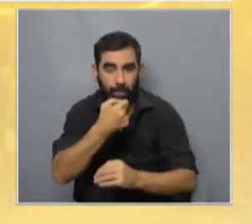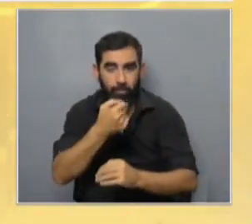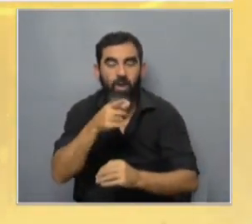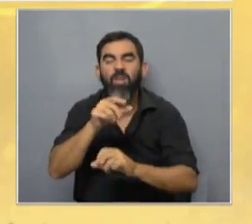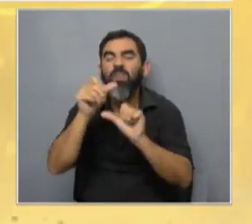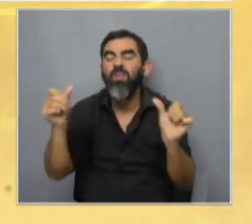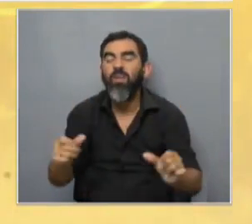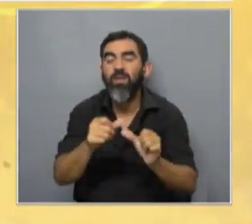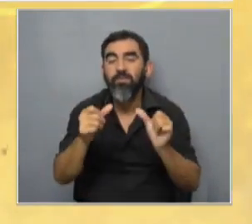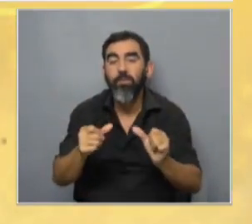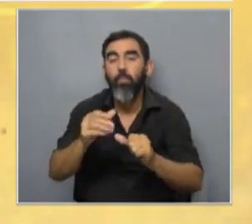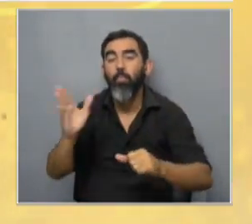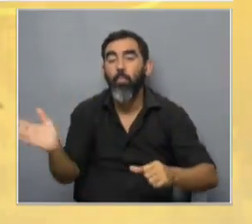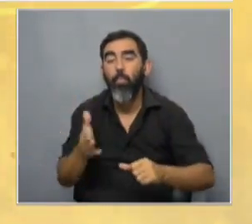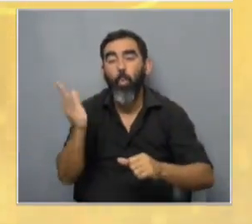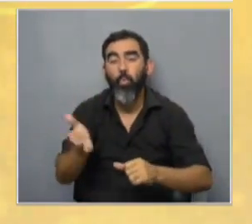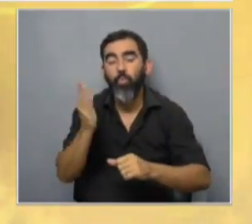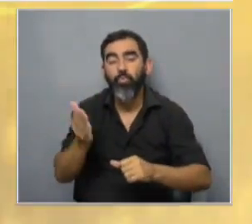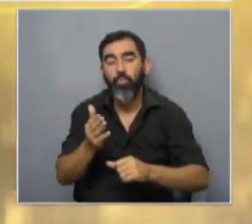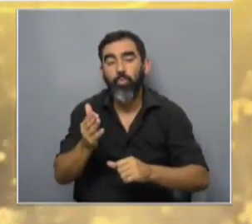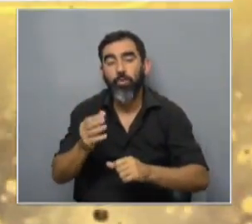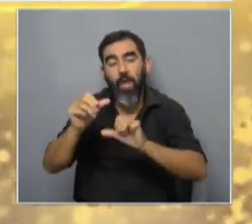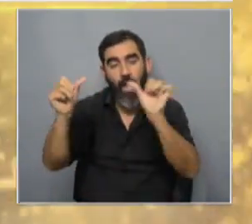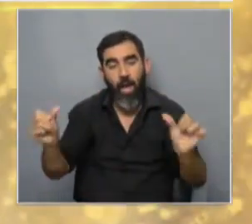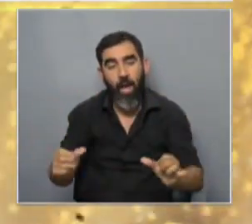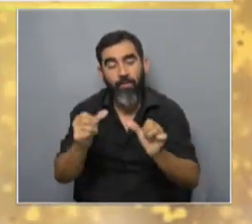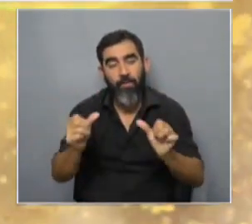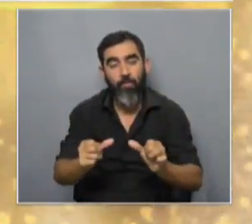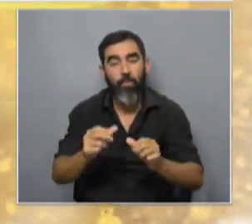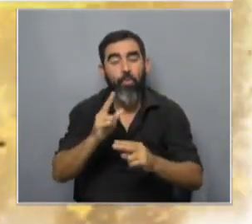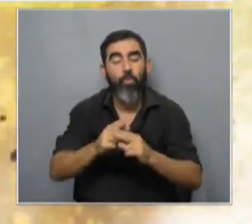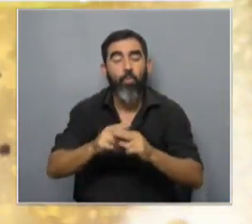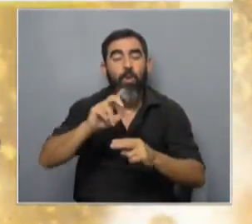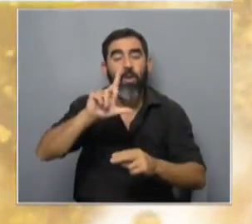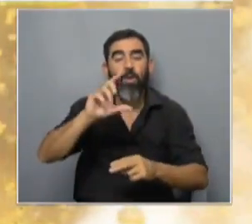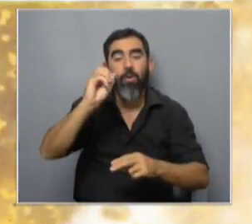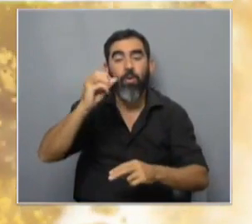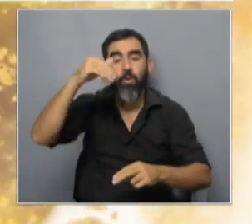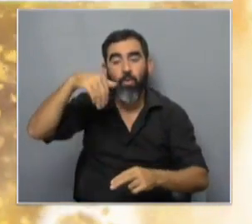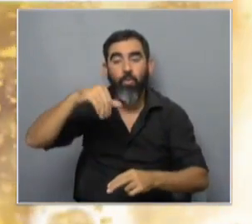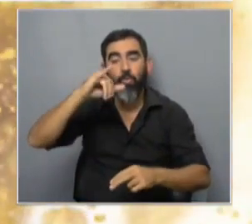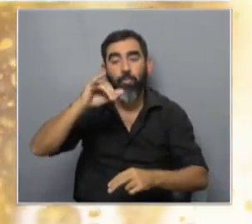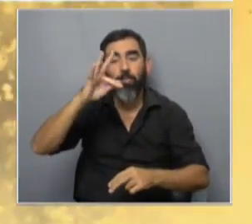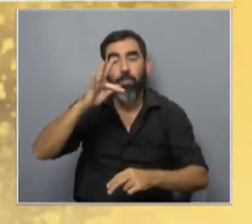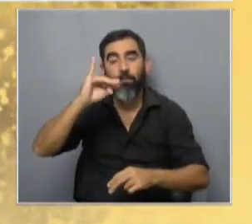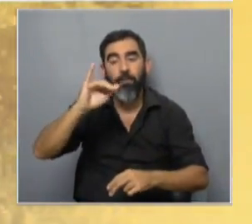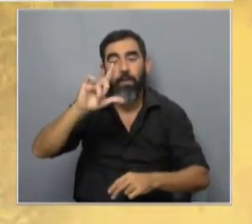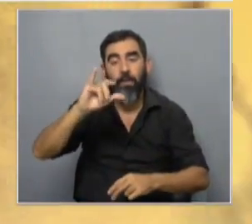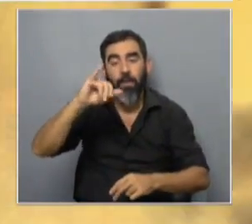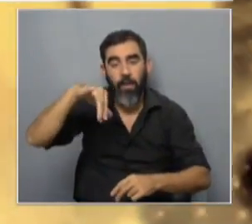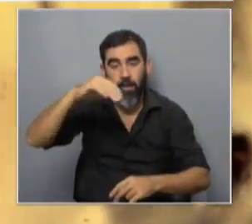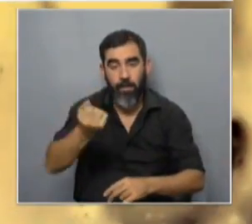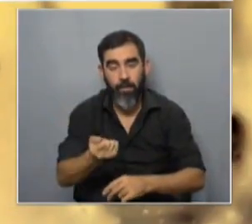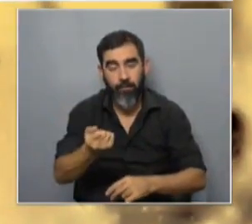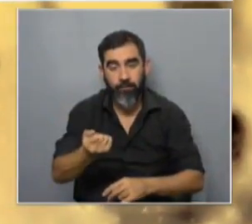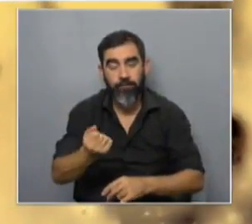lo que hacen es la producción a escala de un principio activo que se llama lomifilina que es un vaso dilatador del